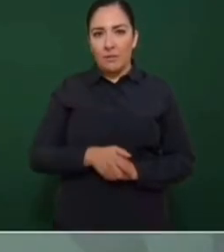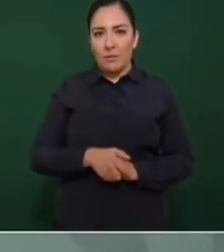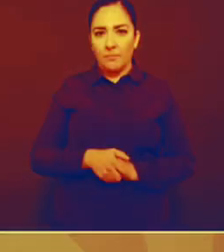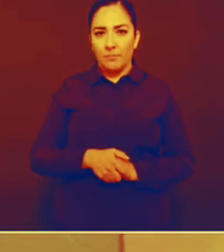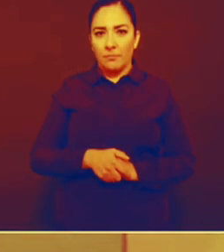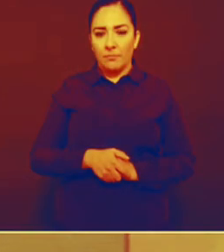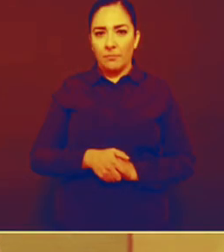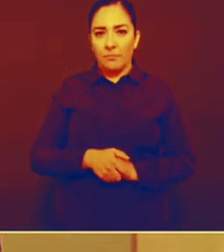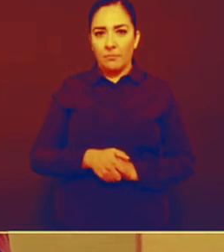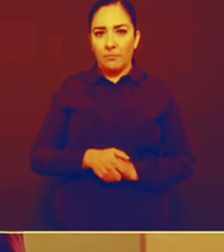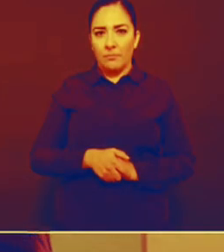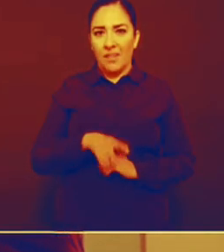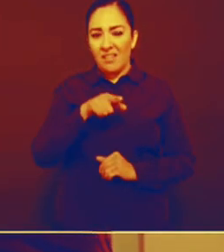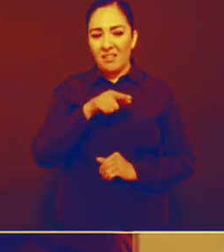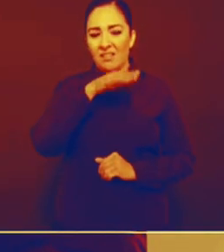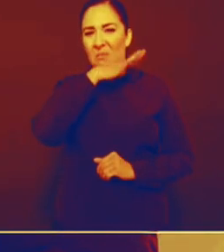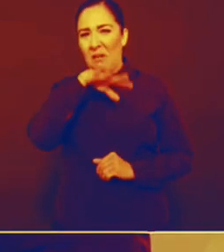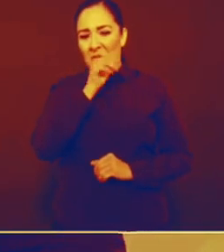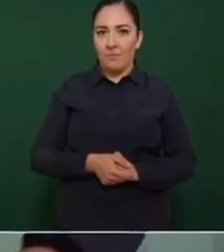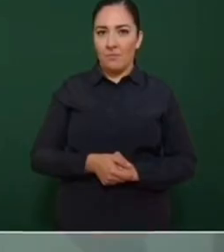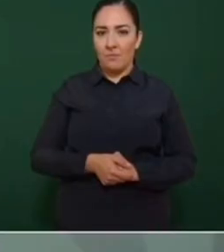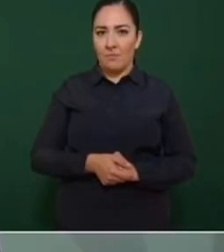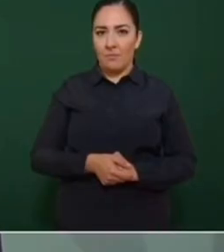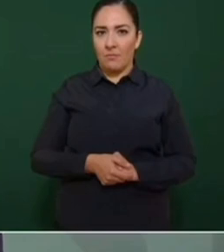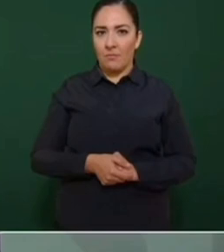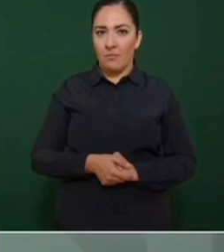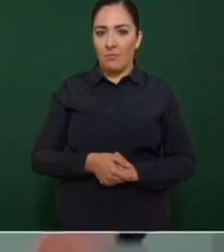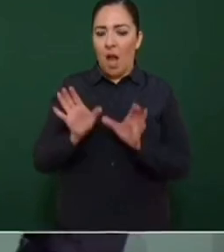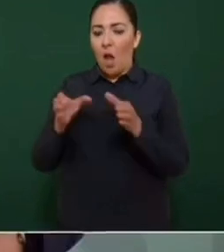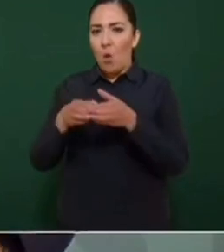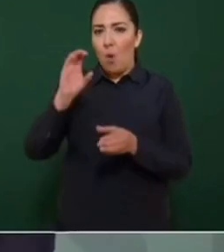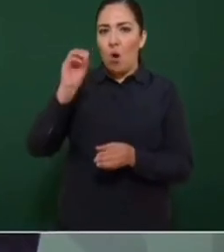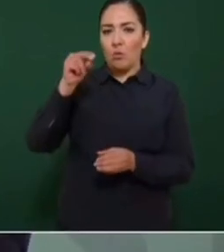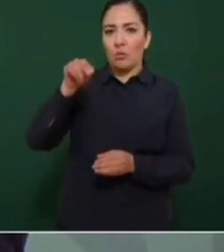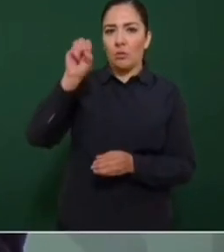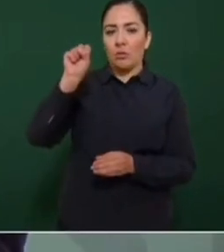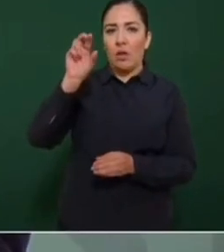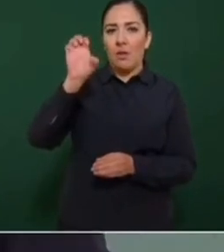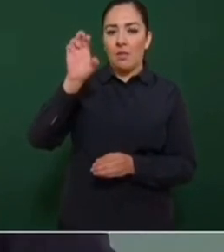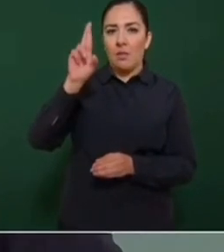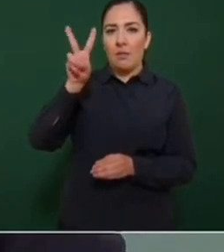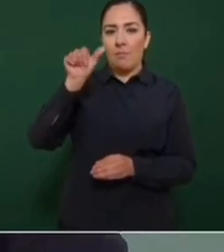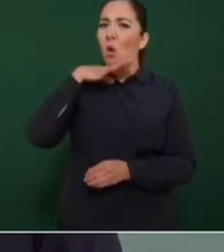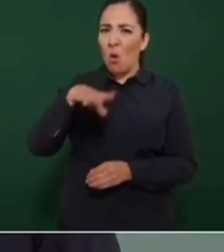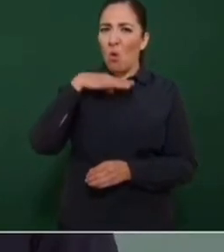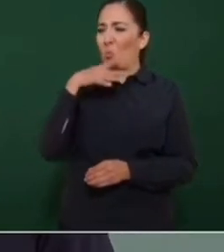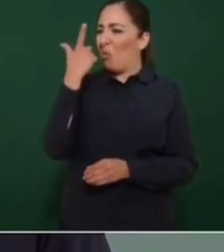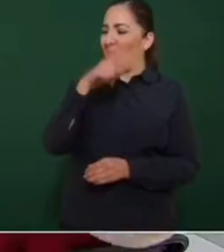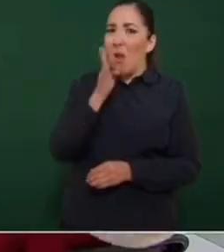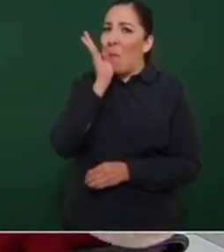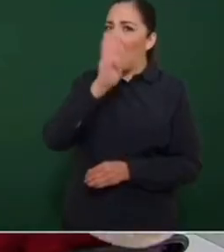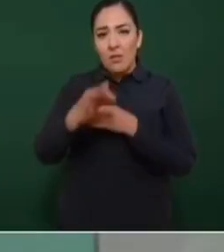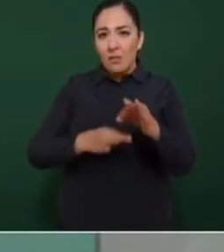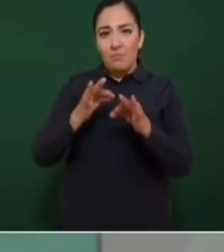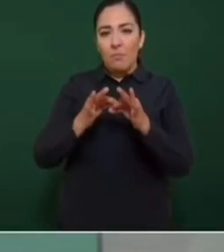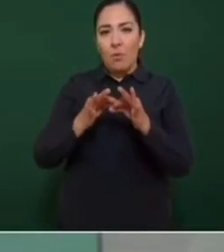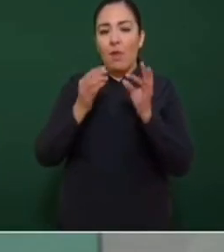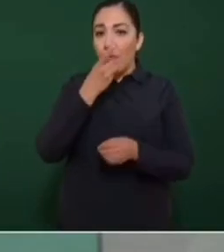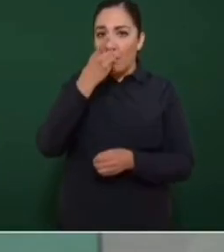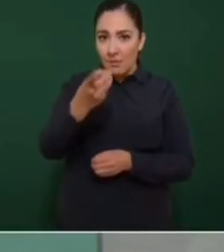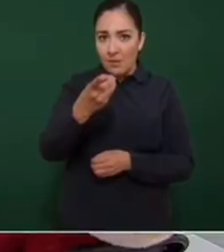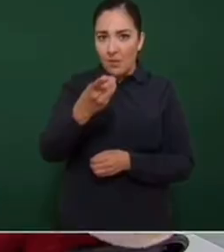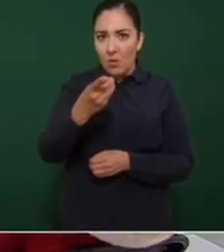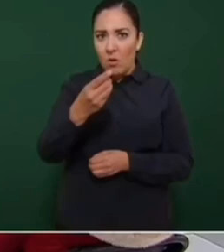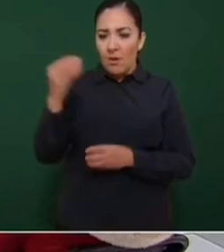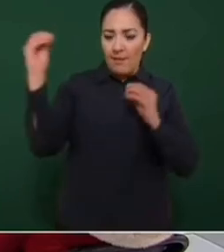pasquín inmundo, abominable del conservadurismo, más nefasto y corrupto de los últimos tiempos. Y es muy